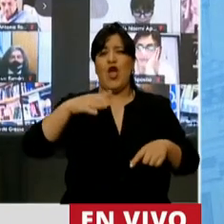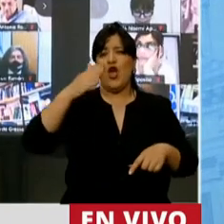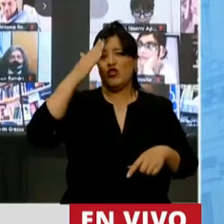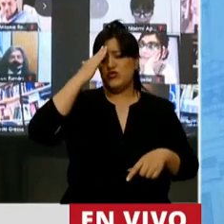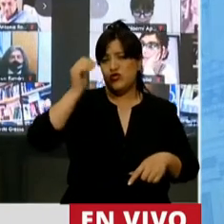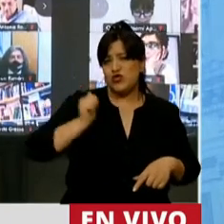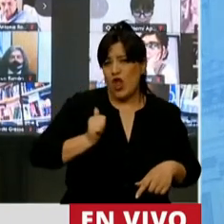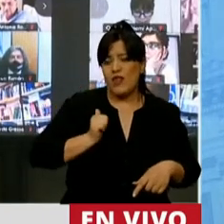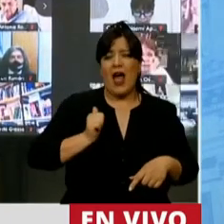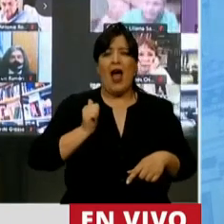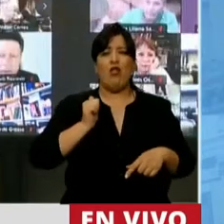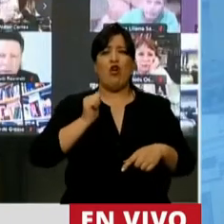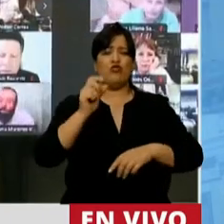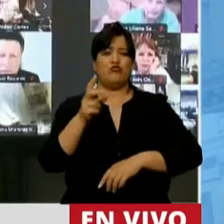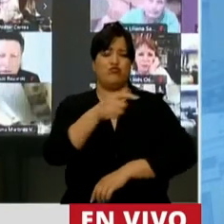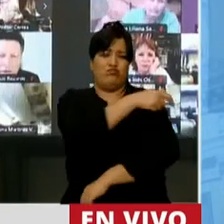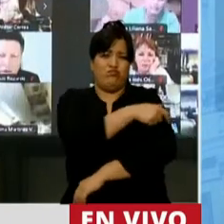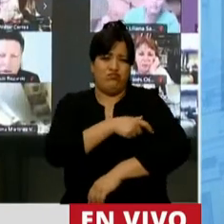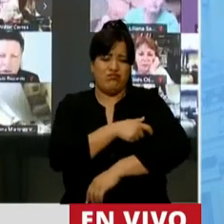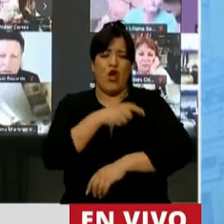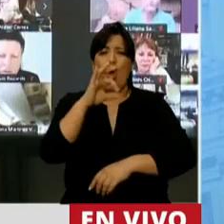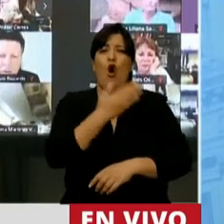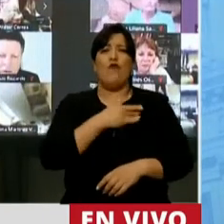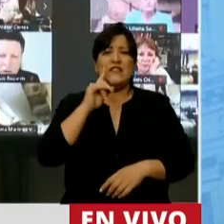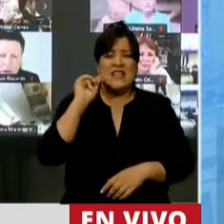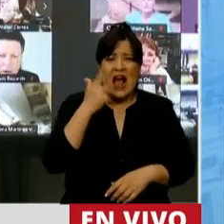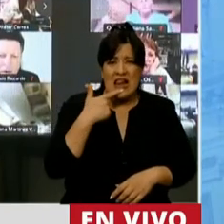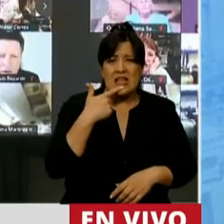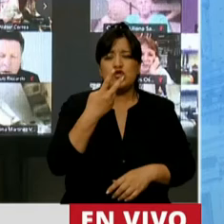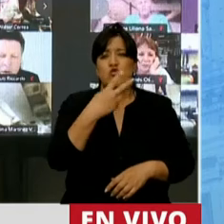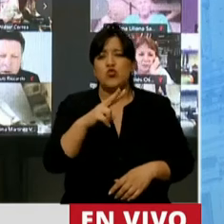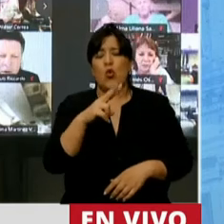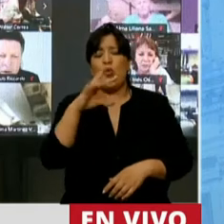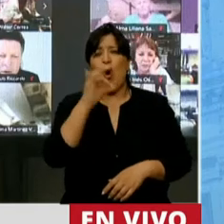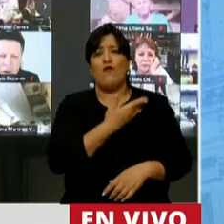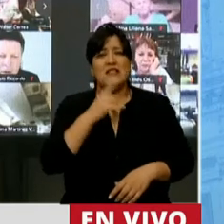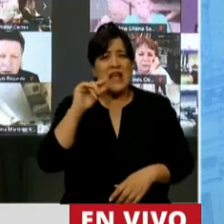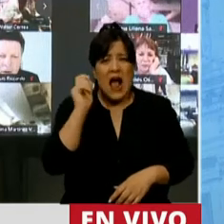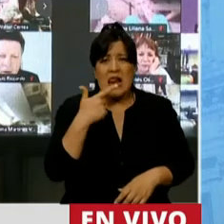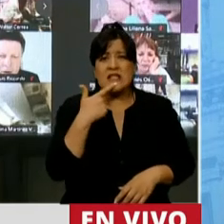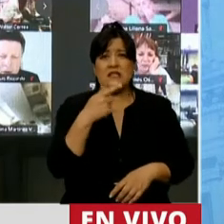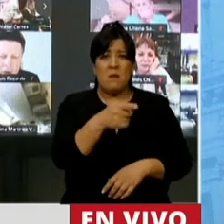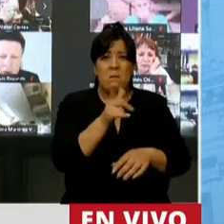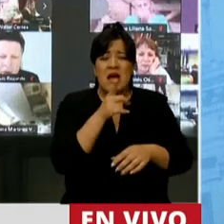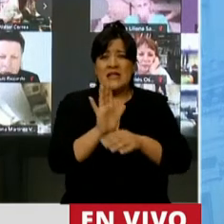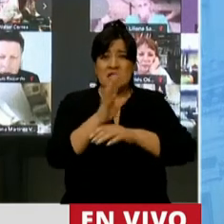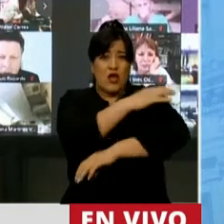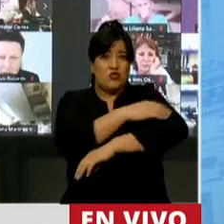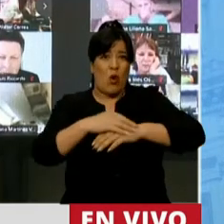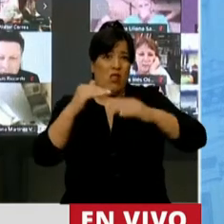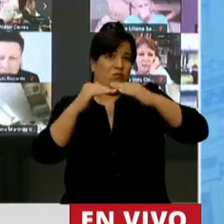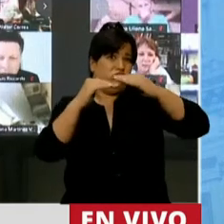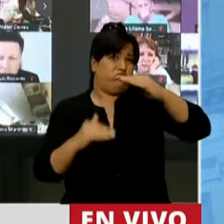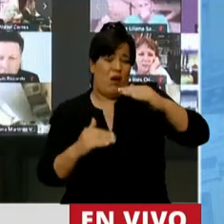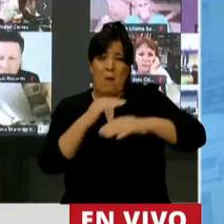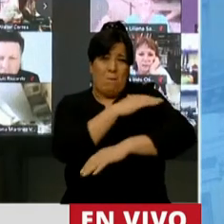en un 50% por debajo de lo que es el índice de pobreza. Pareciera que es poco digno